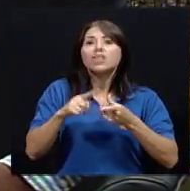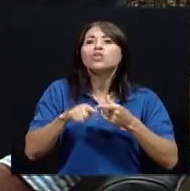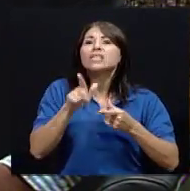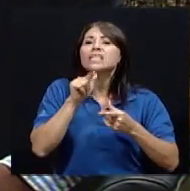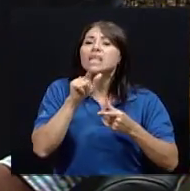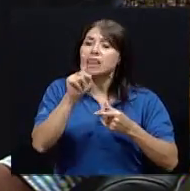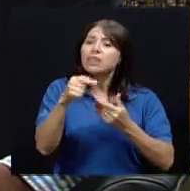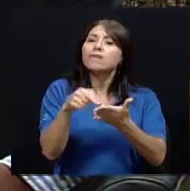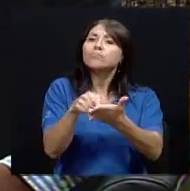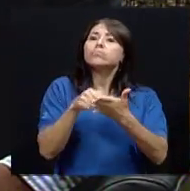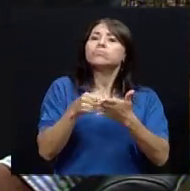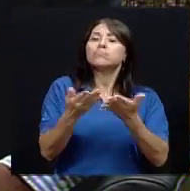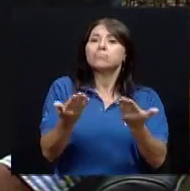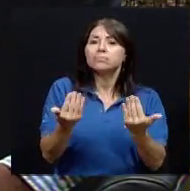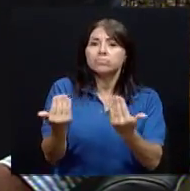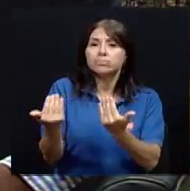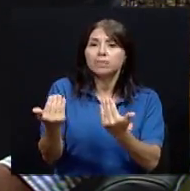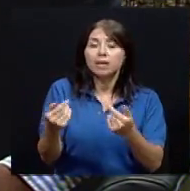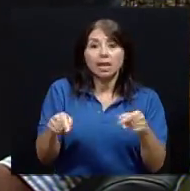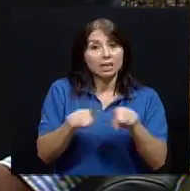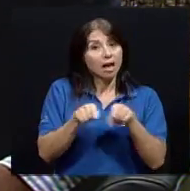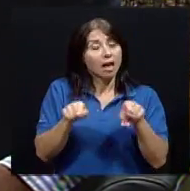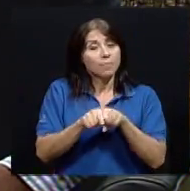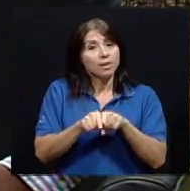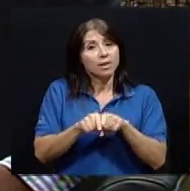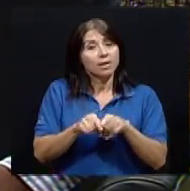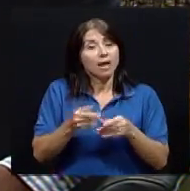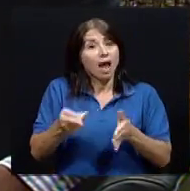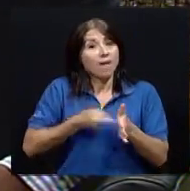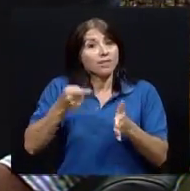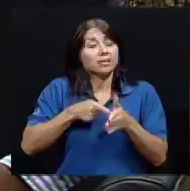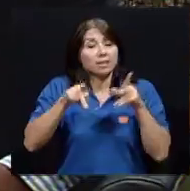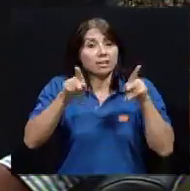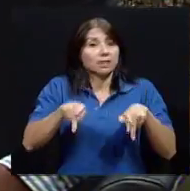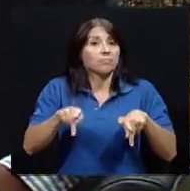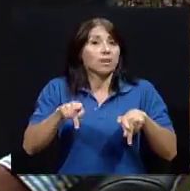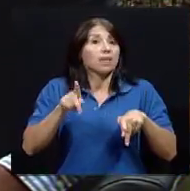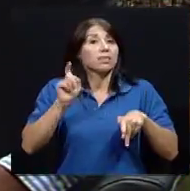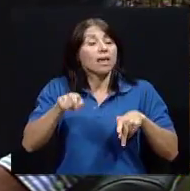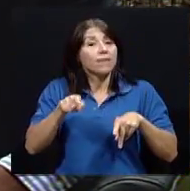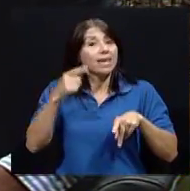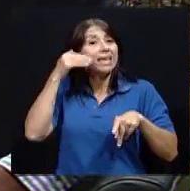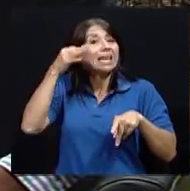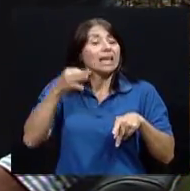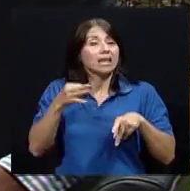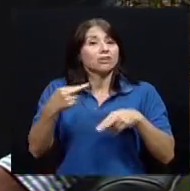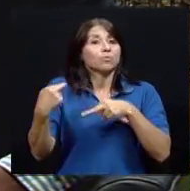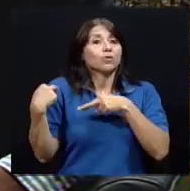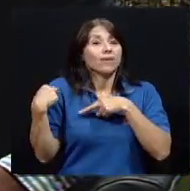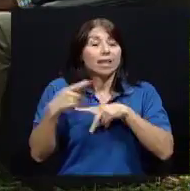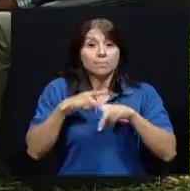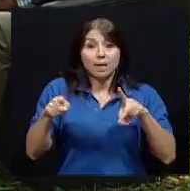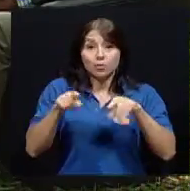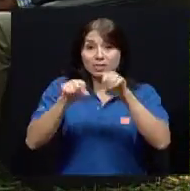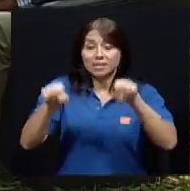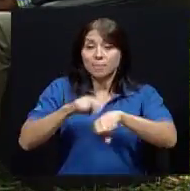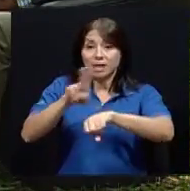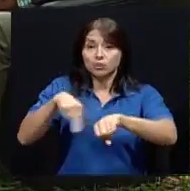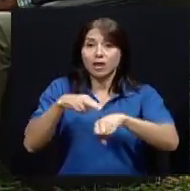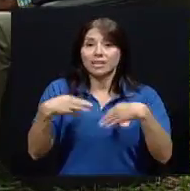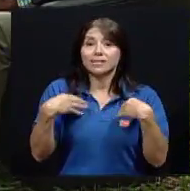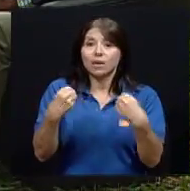derive responsabilidades cuando, según entiendo, bueno, el sistema nacional de salud incluye a los ciudadanos como tal dentro de este sistema. Claro.